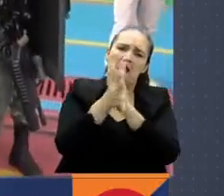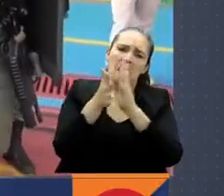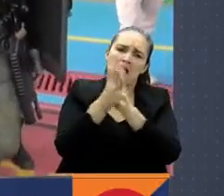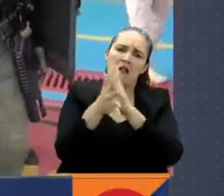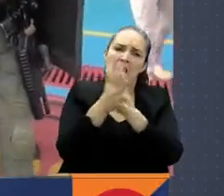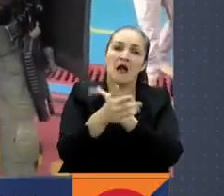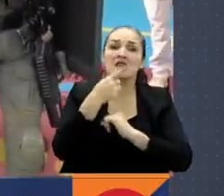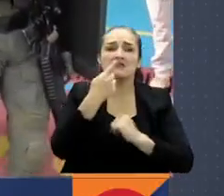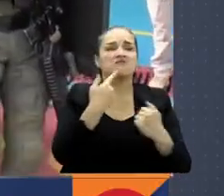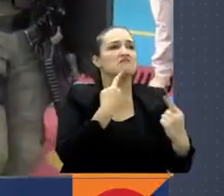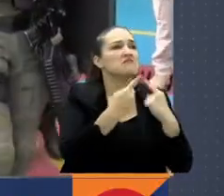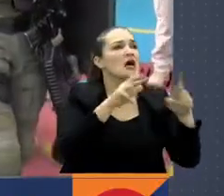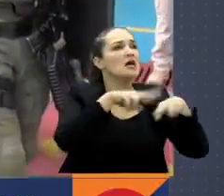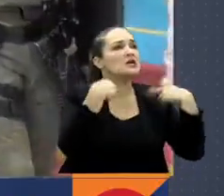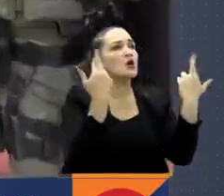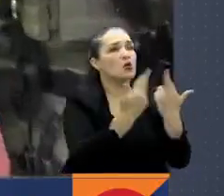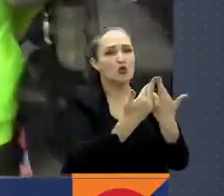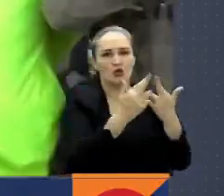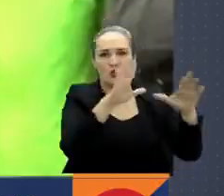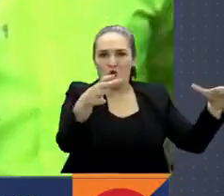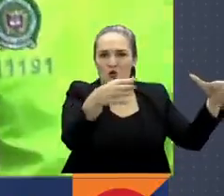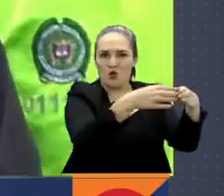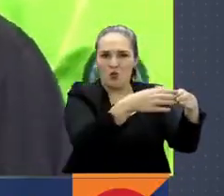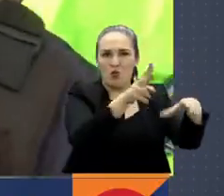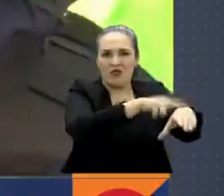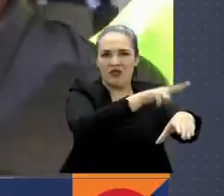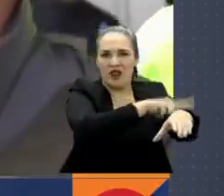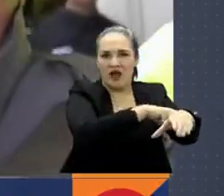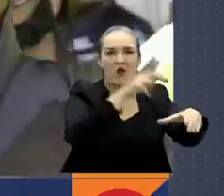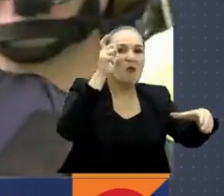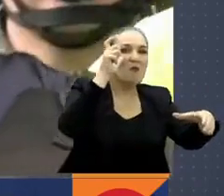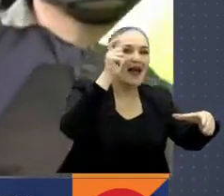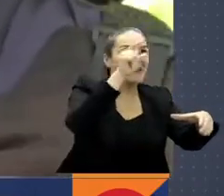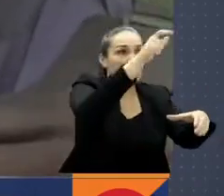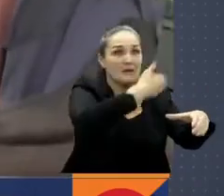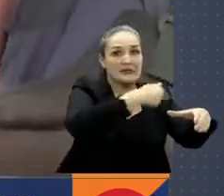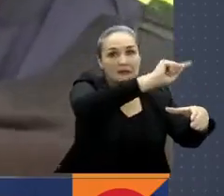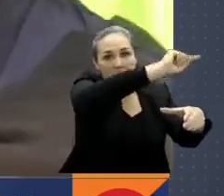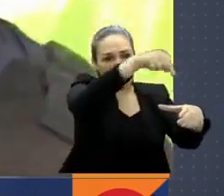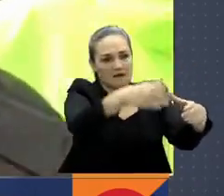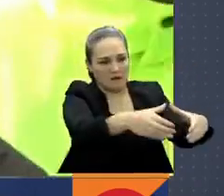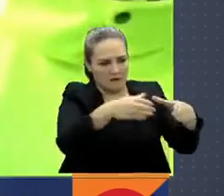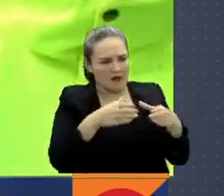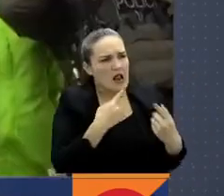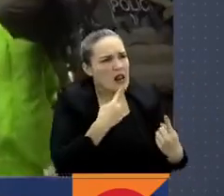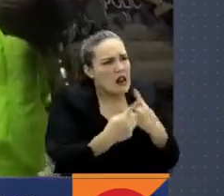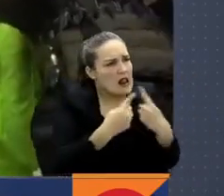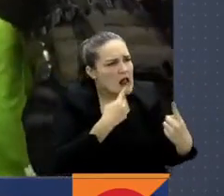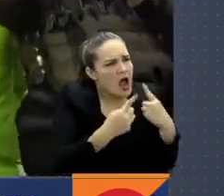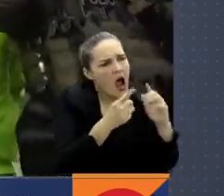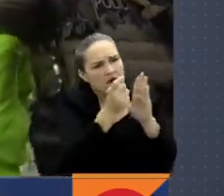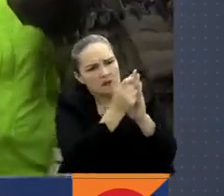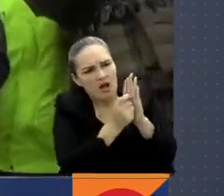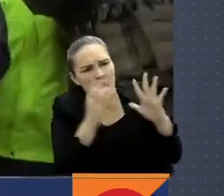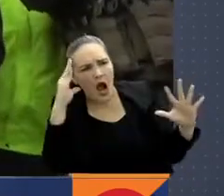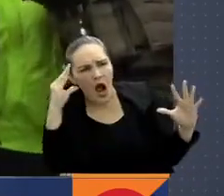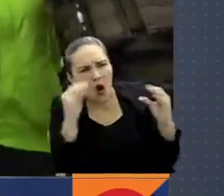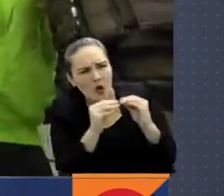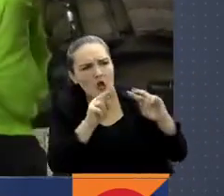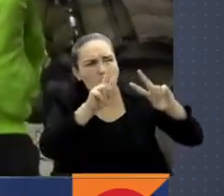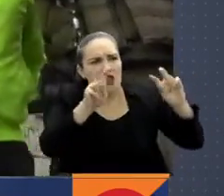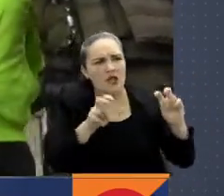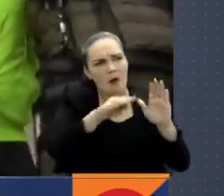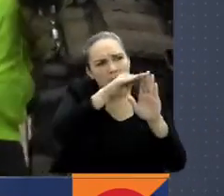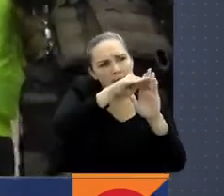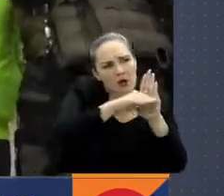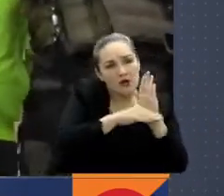presidente Joe Biden, que visitó a Colombia recientemente, le hizo esa petición de que se cambiaran algunos términos de la llamada política antidrogas, entre